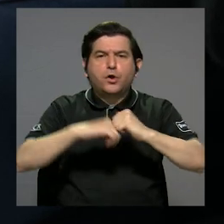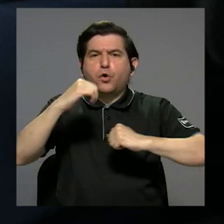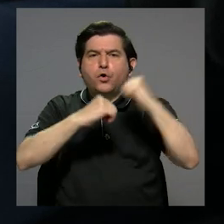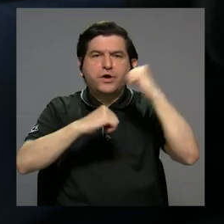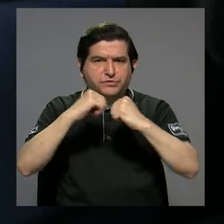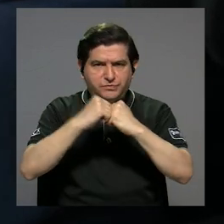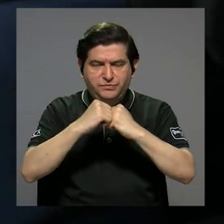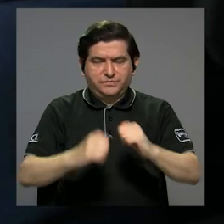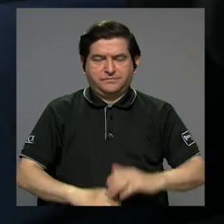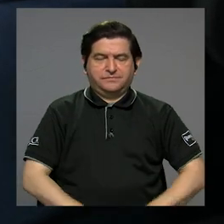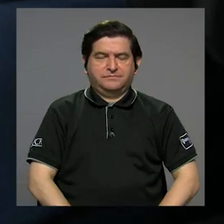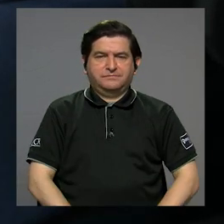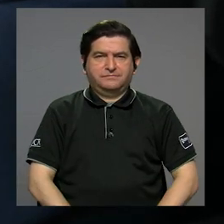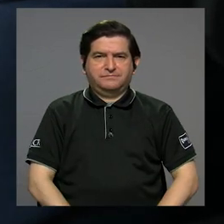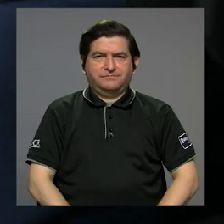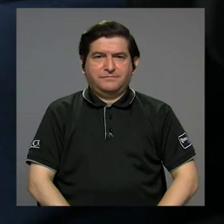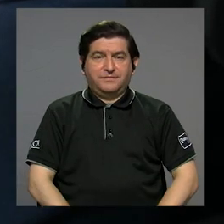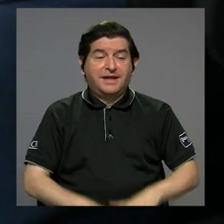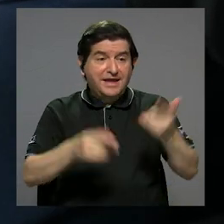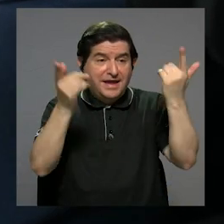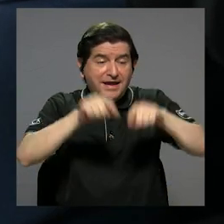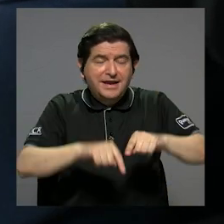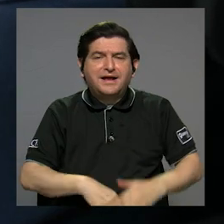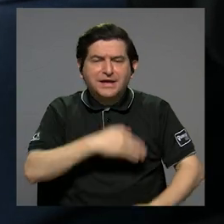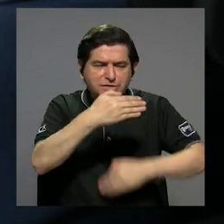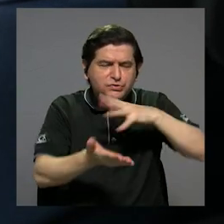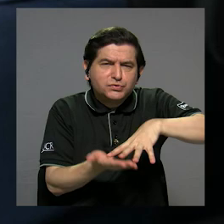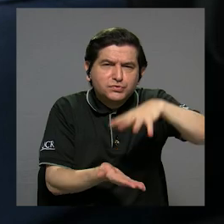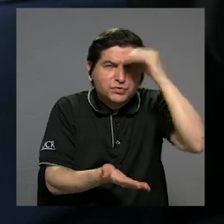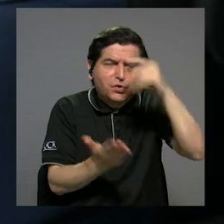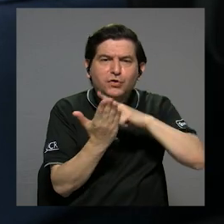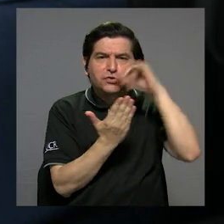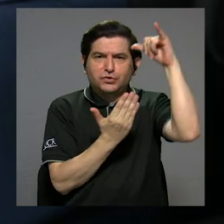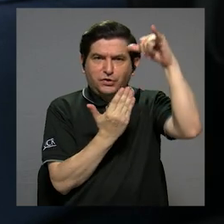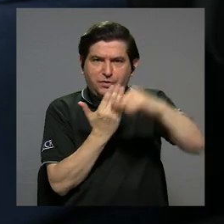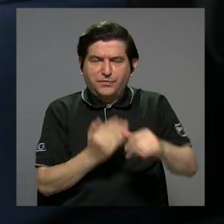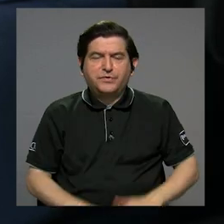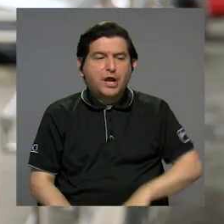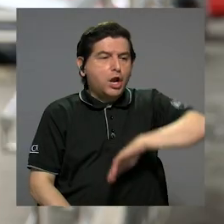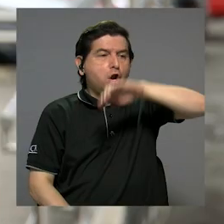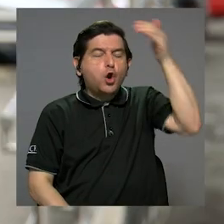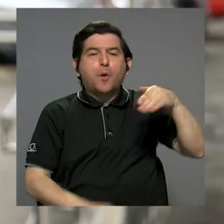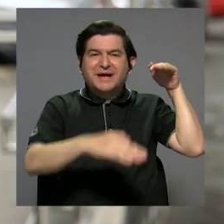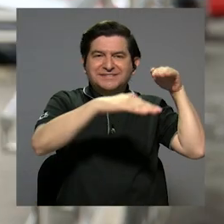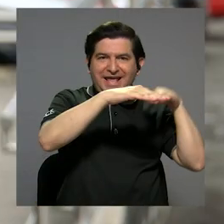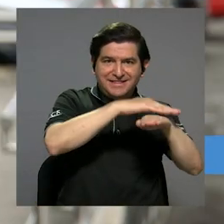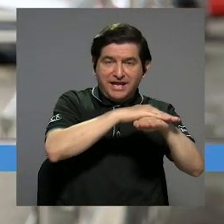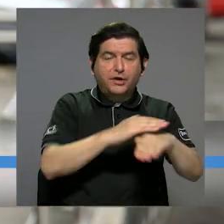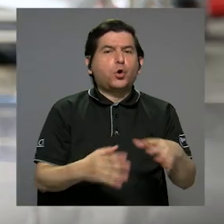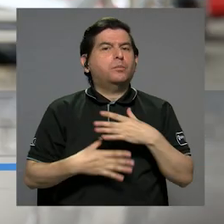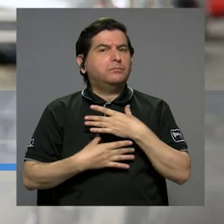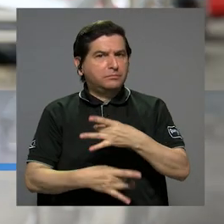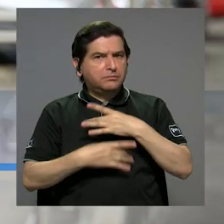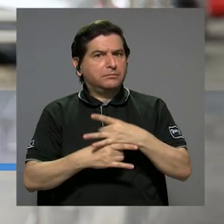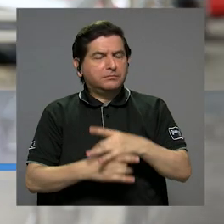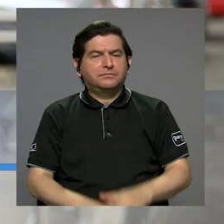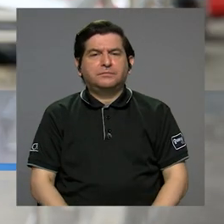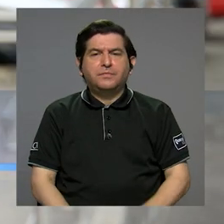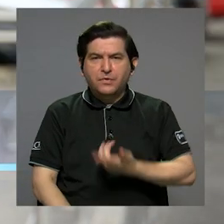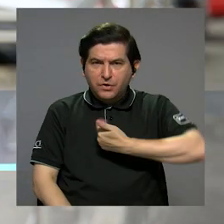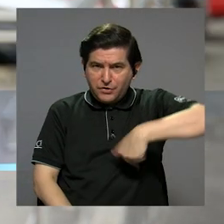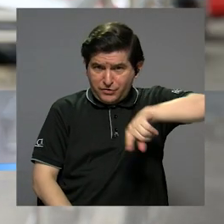estructuras que hay sobre el terreno. En este caso la curva de aprendizaje para el proyecto de Lomas en Tierros fue muy interesante porque